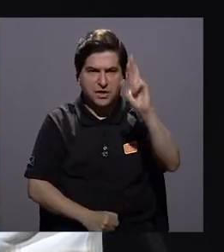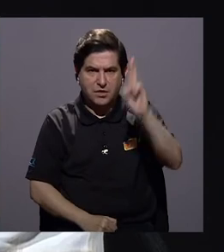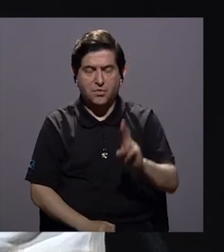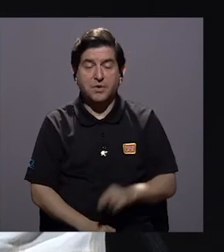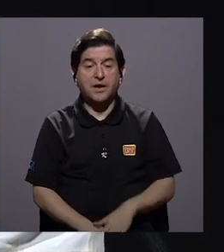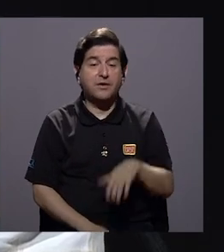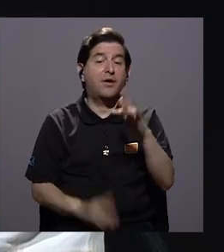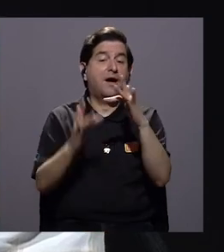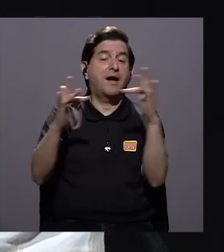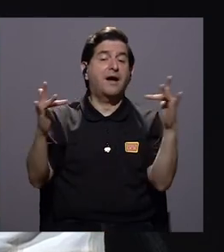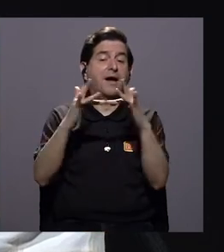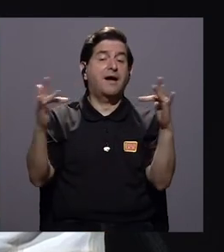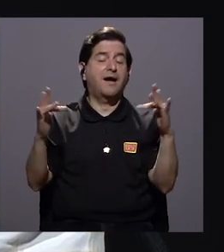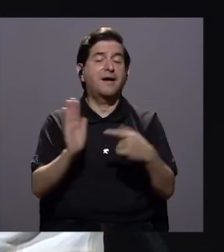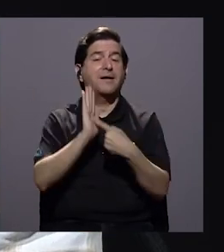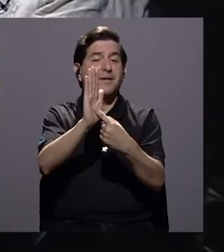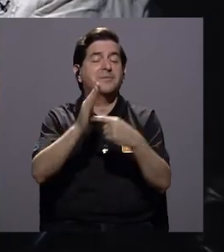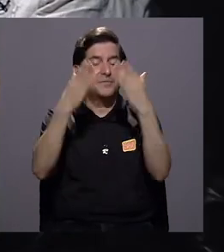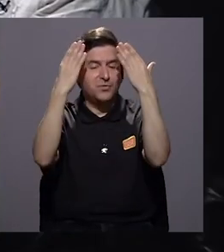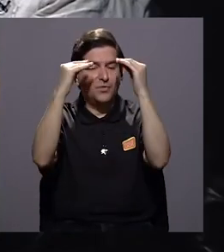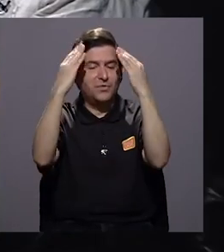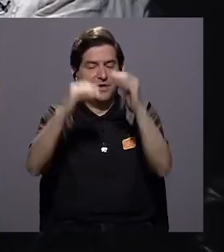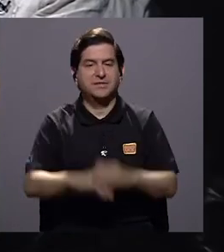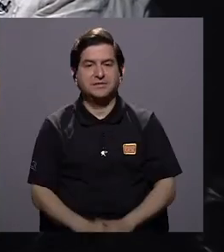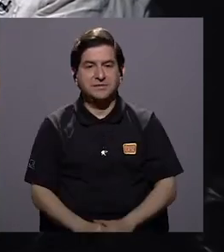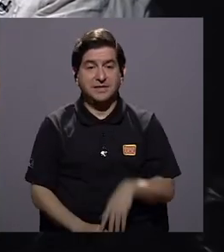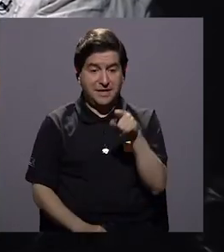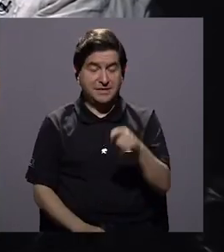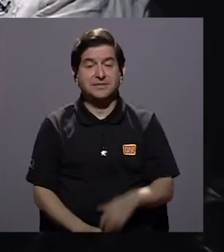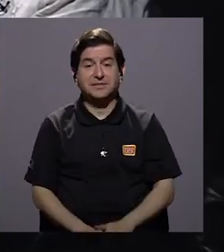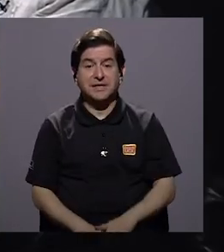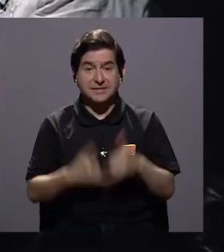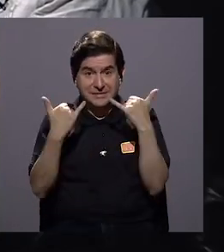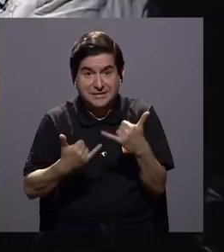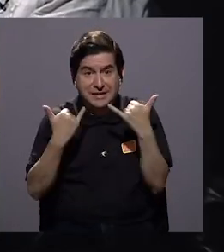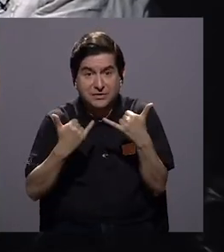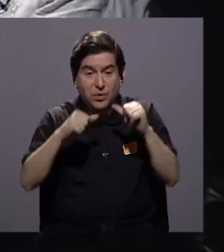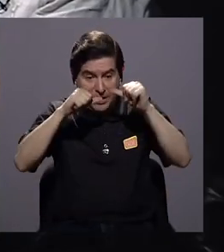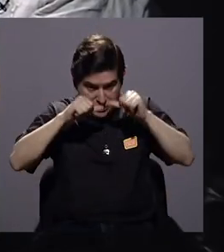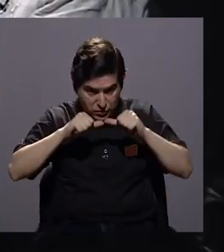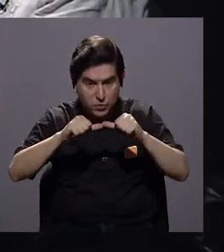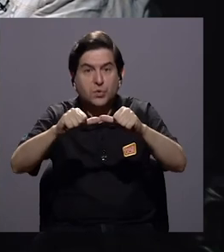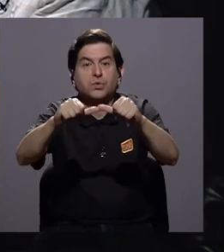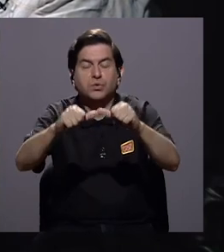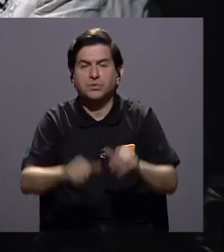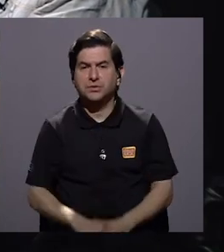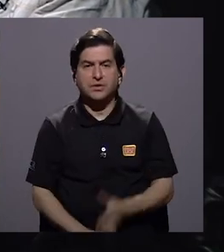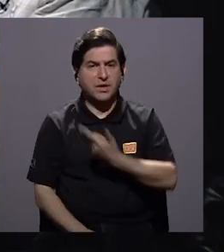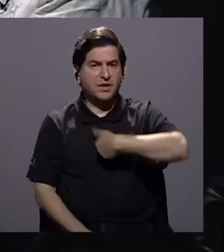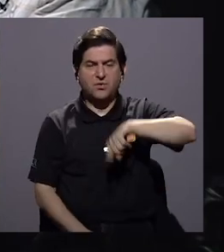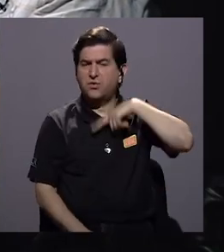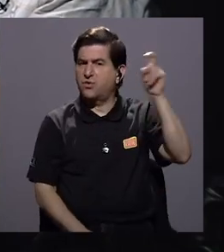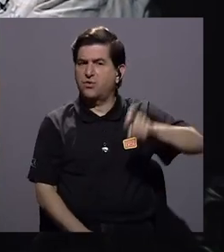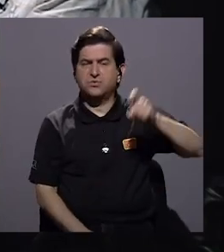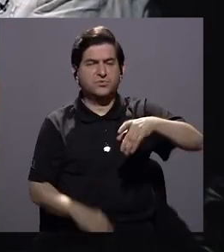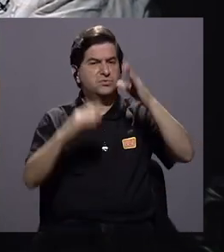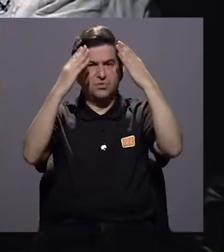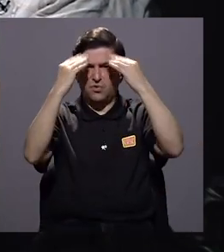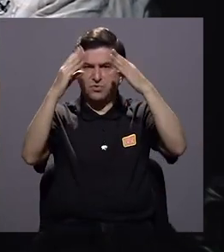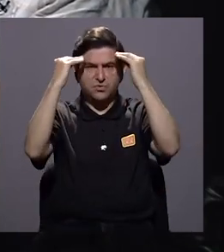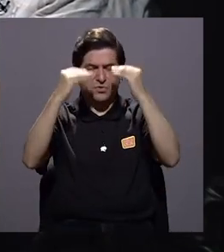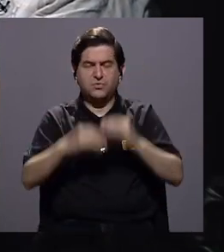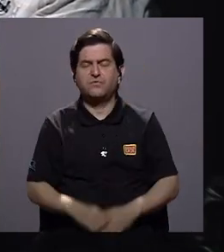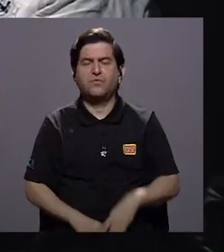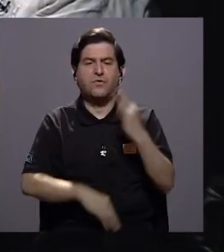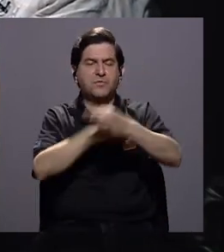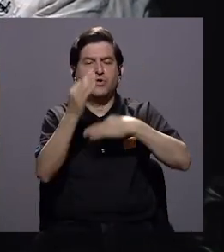usted me habla que encontró en esos informes. ¿Qué está pasando? Porque si es vivo y si está permanente no vamos casi a necesitar ese